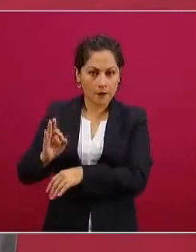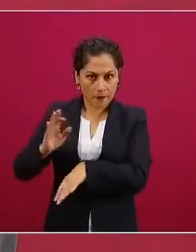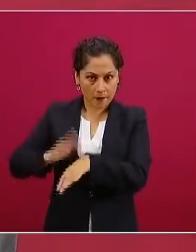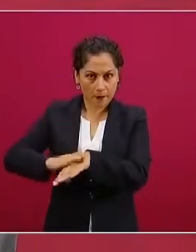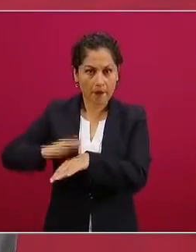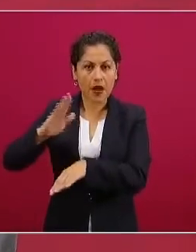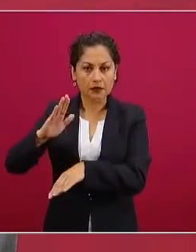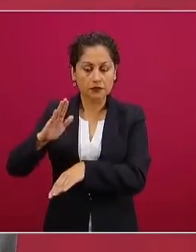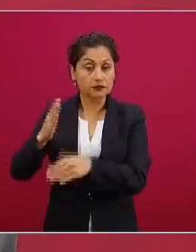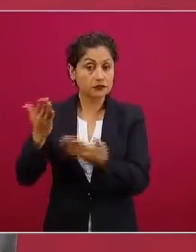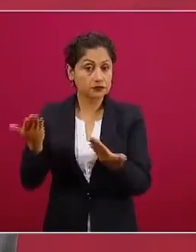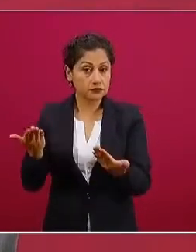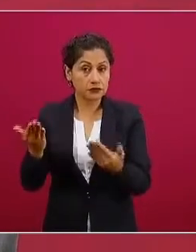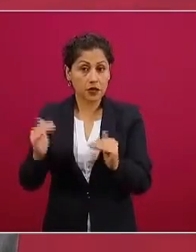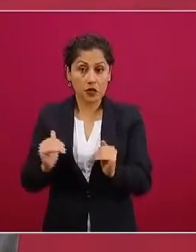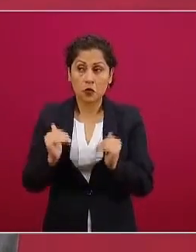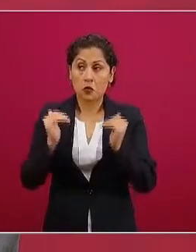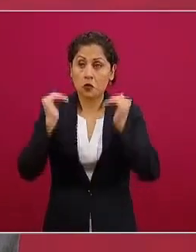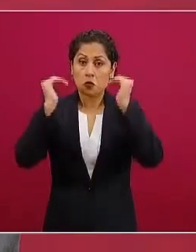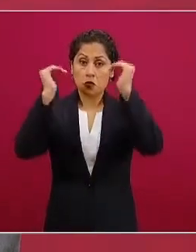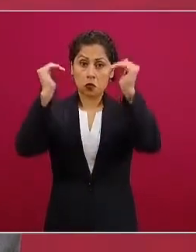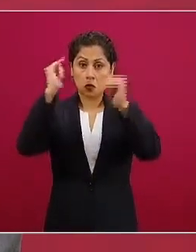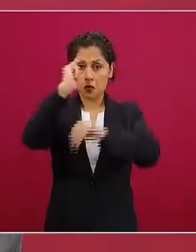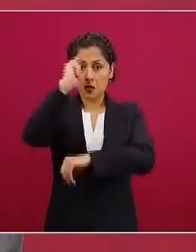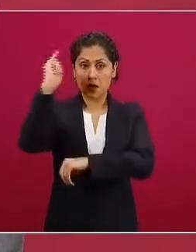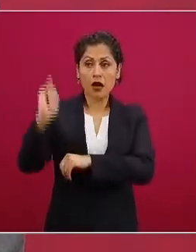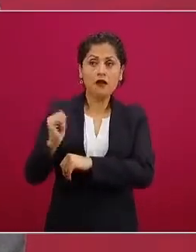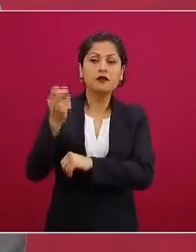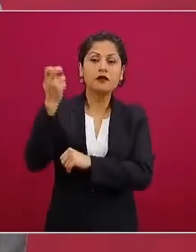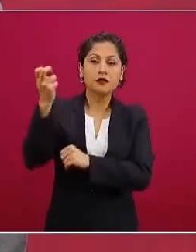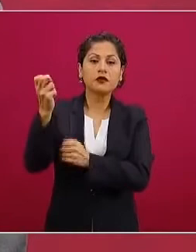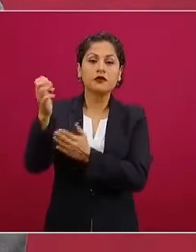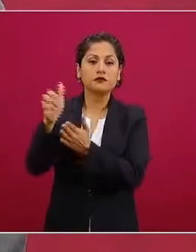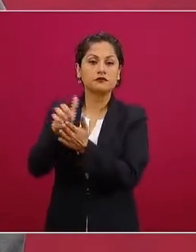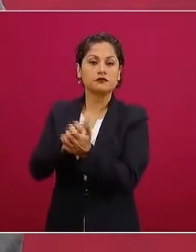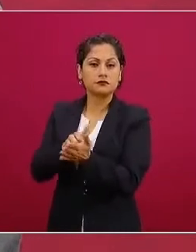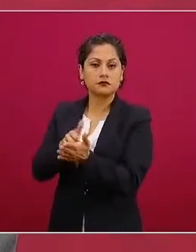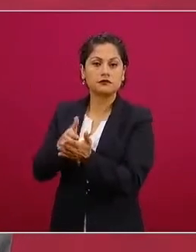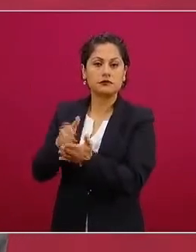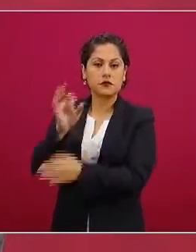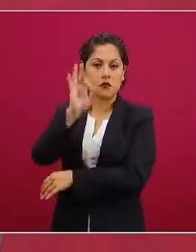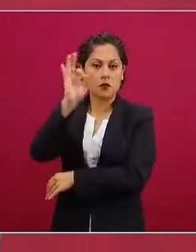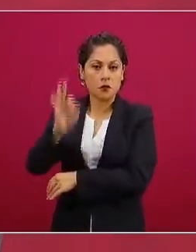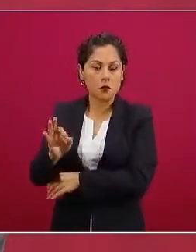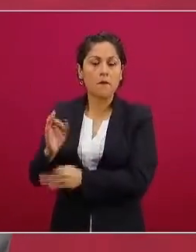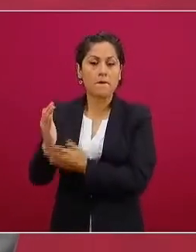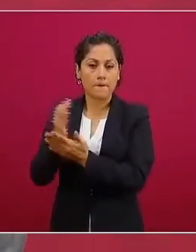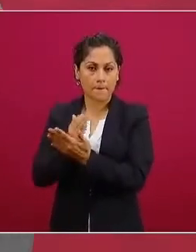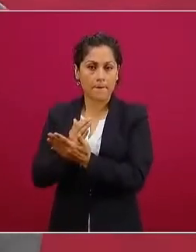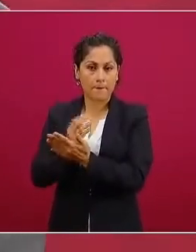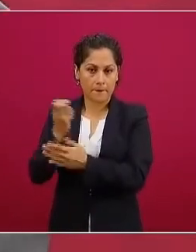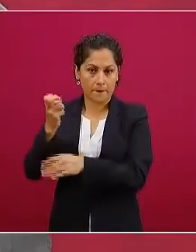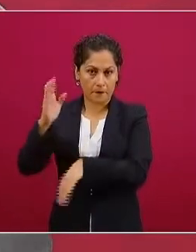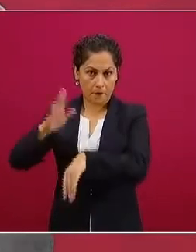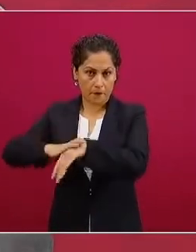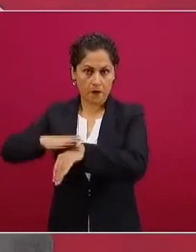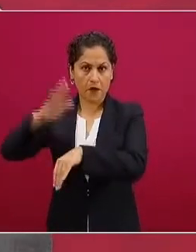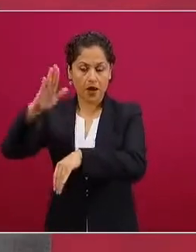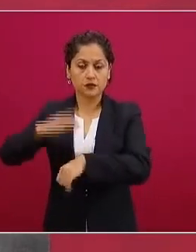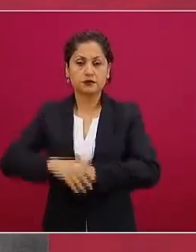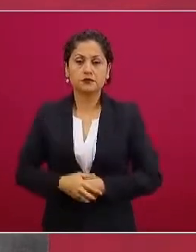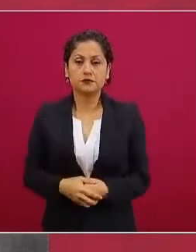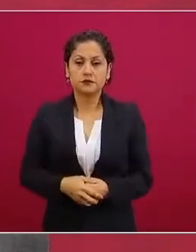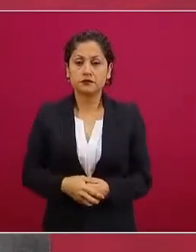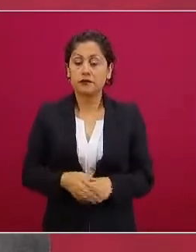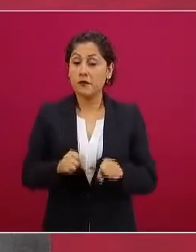niveles inferiores. De igual forma, los altos